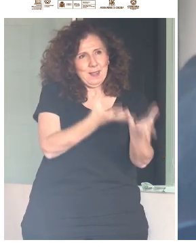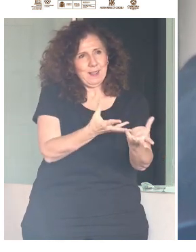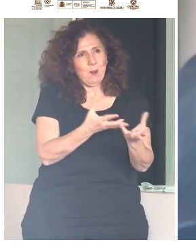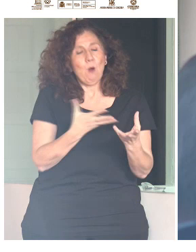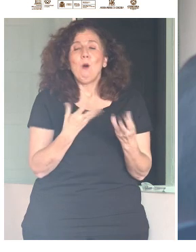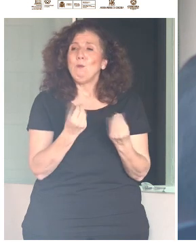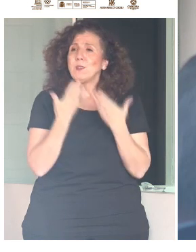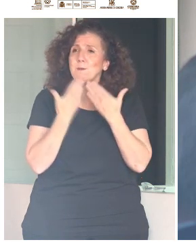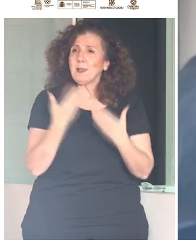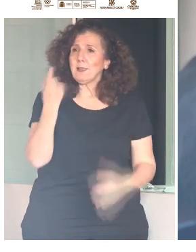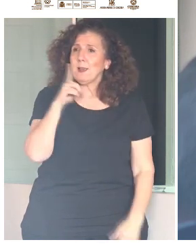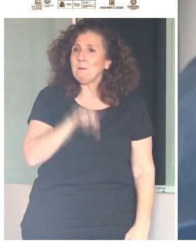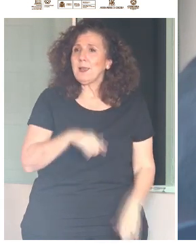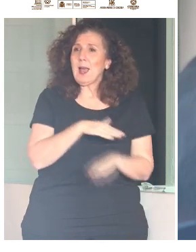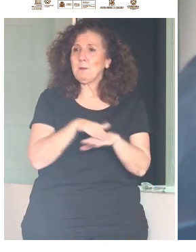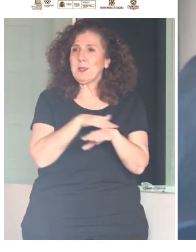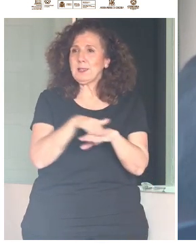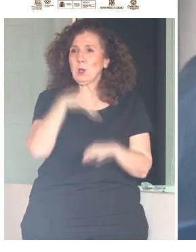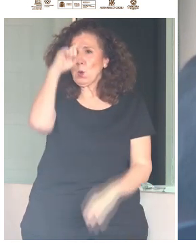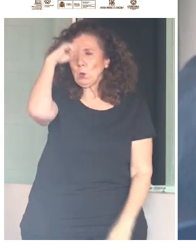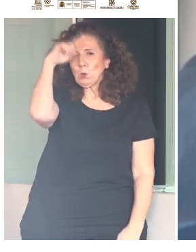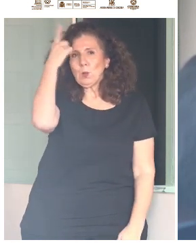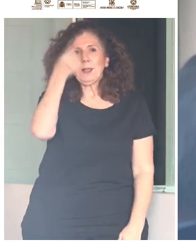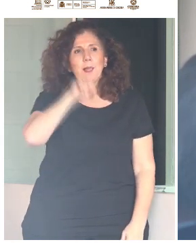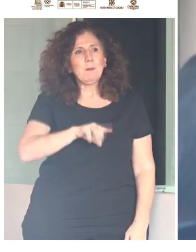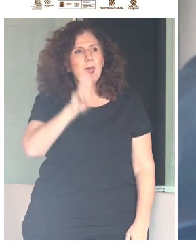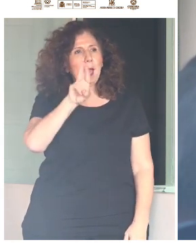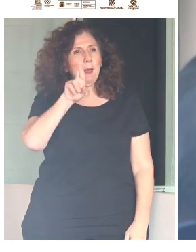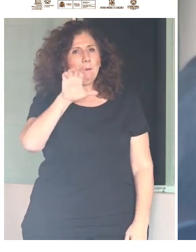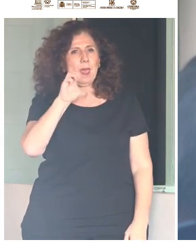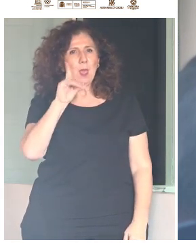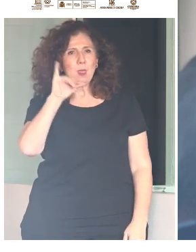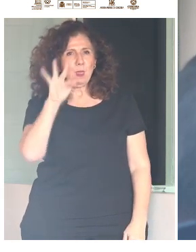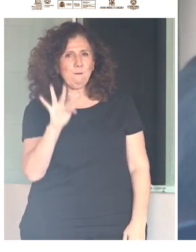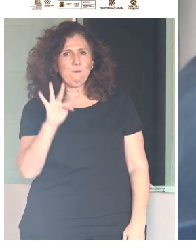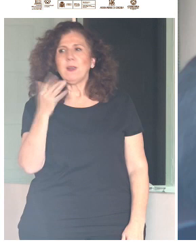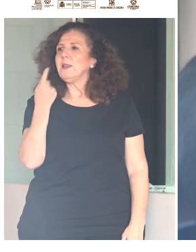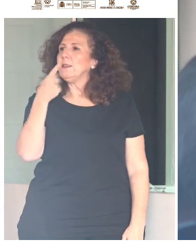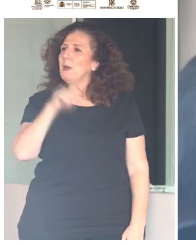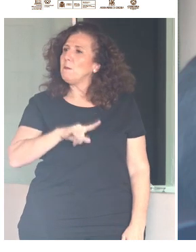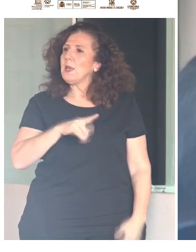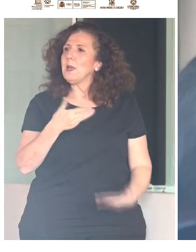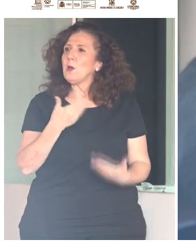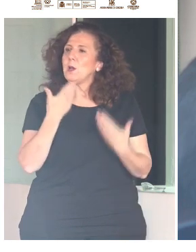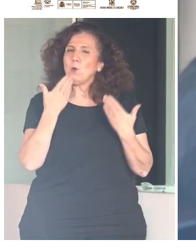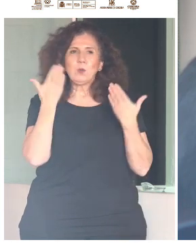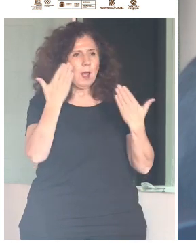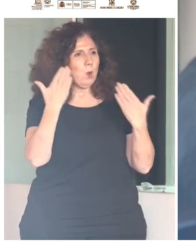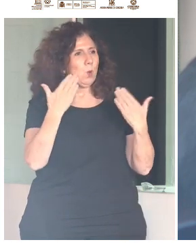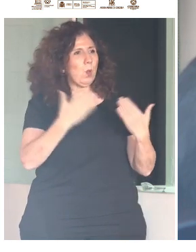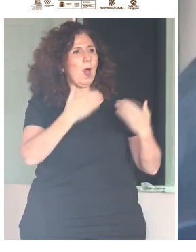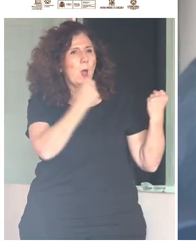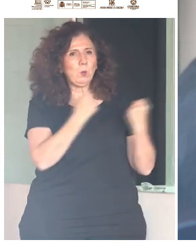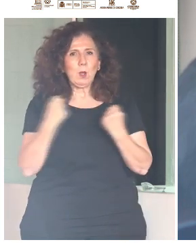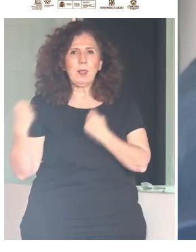Ministerio de Cultura, a Prediz, que ha estado ahí acompañando. También saludar a autoridades, presidente del CERMI